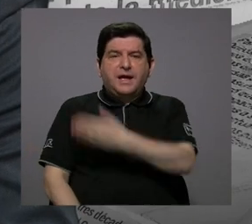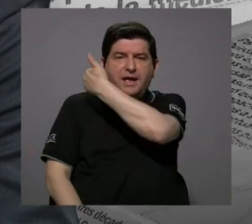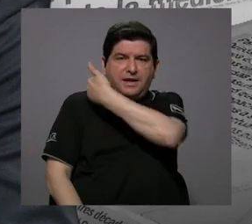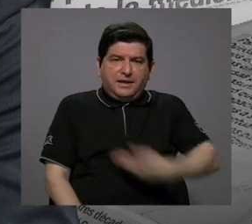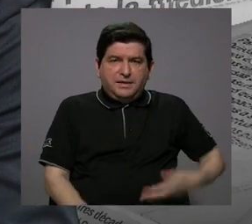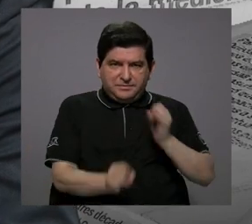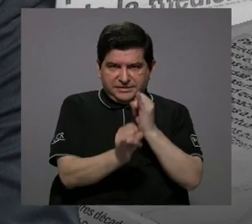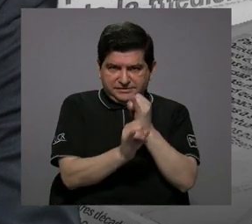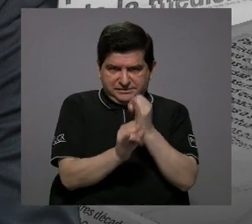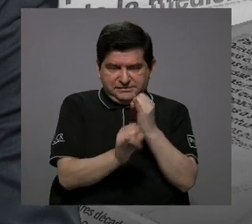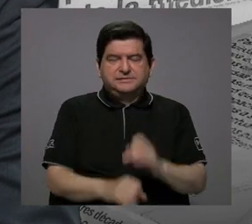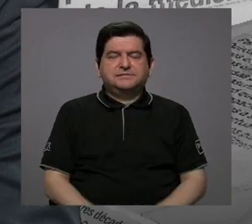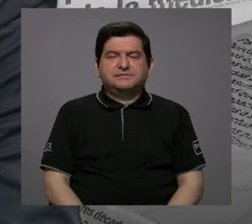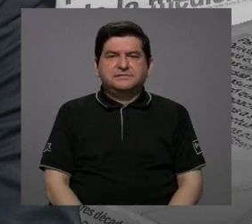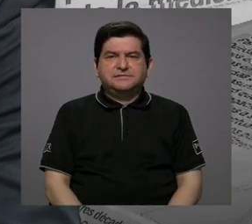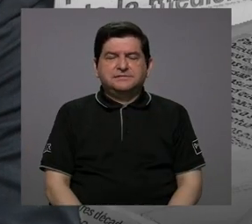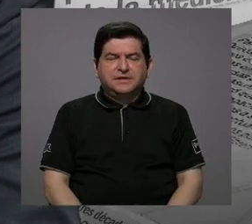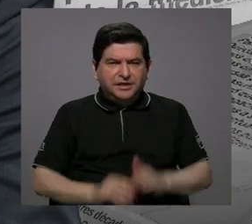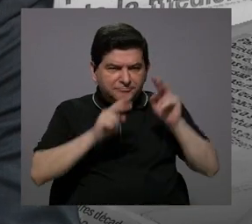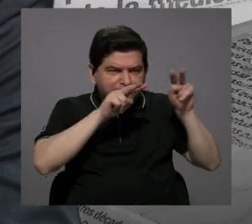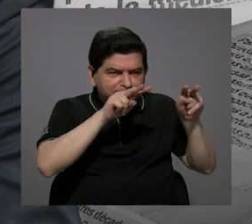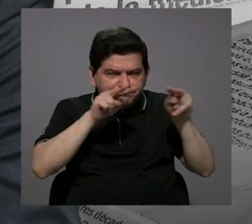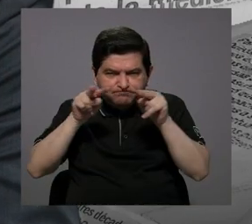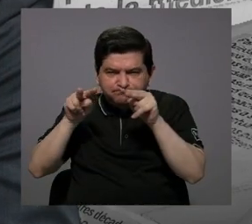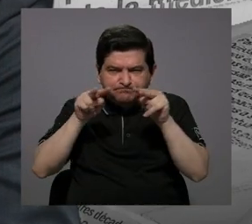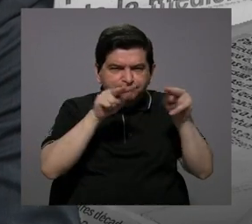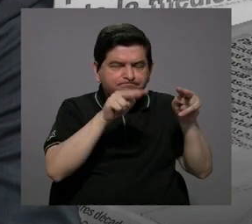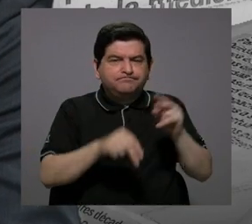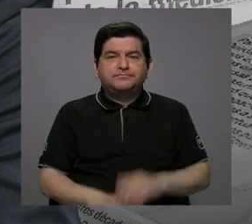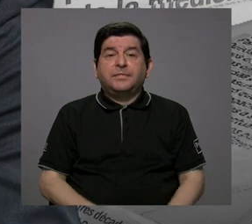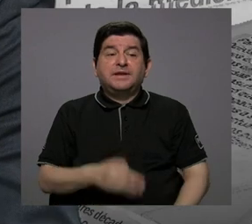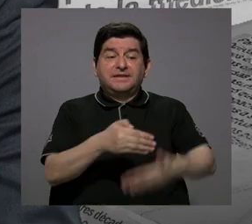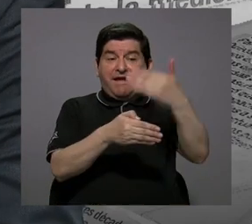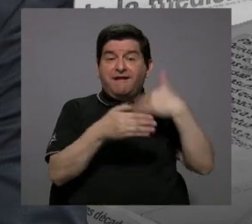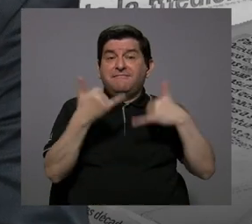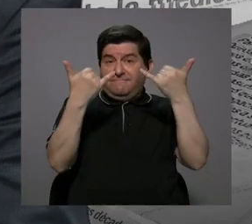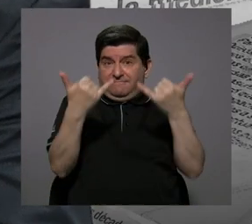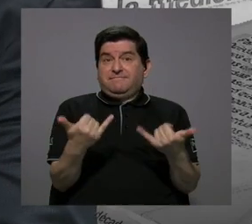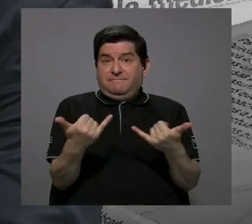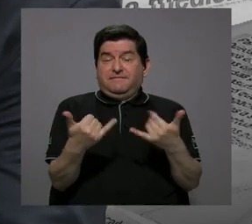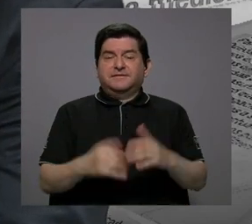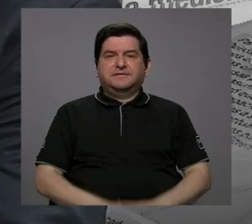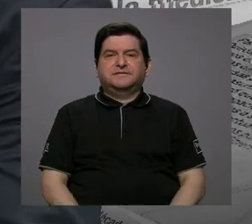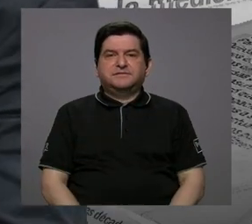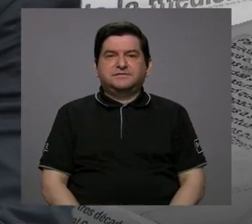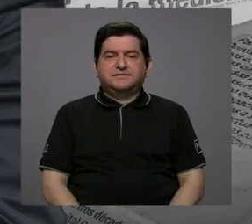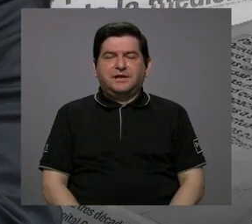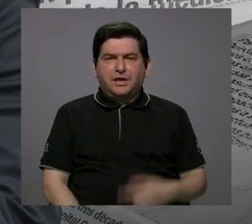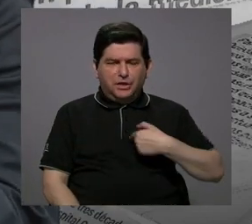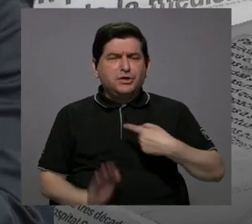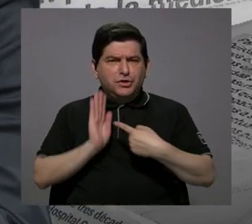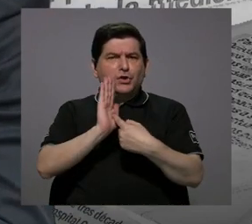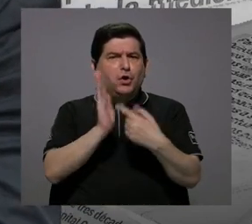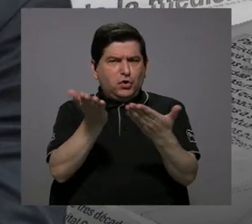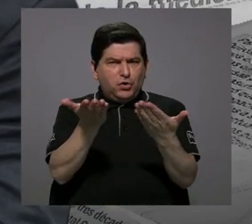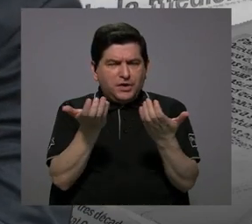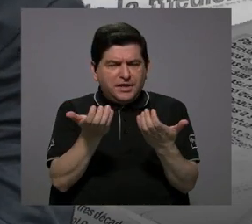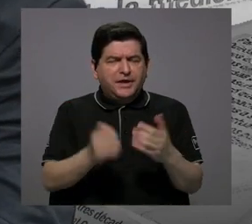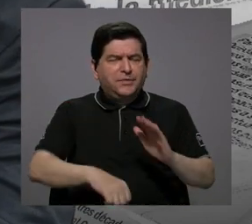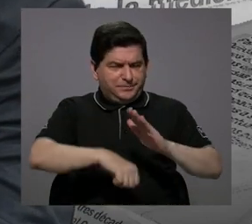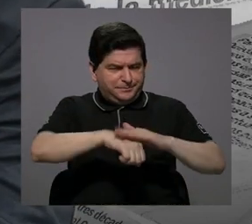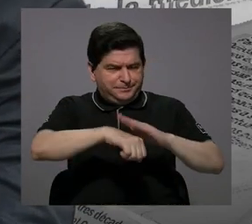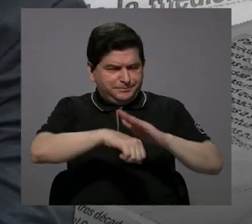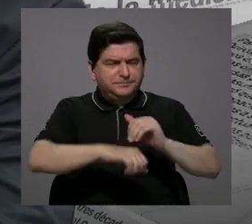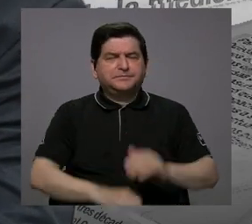porque estábamos observando nosotros desde antes, Lo quiero presentar acá en un momento.